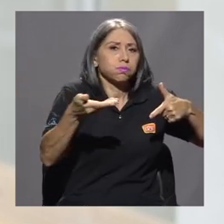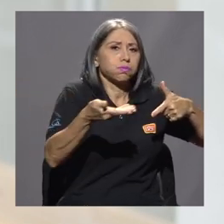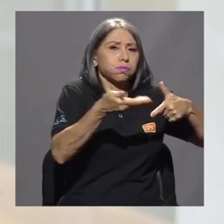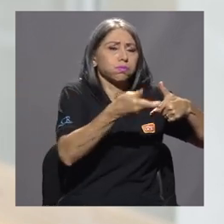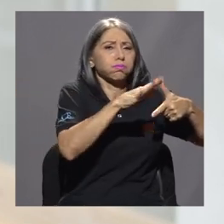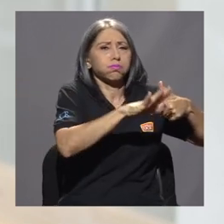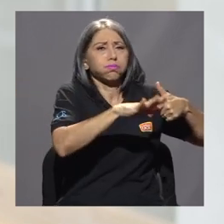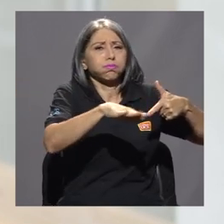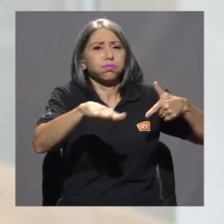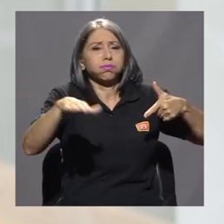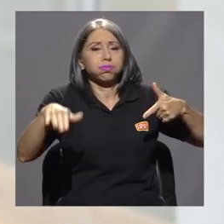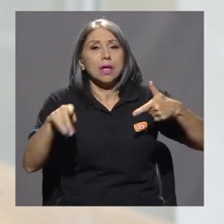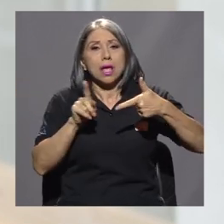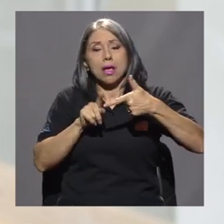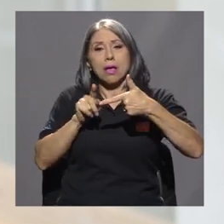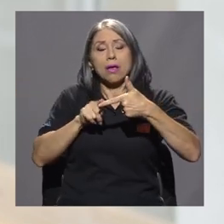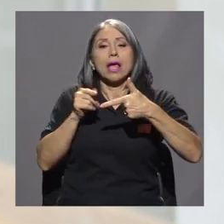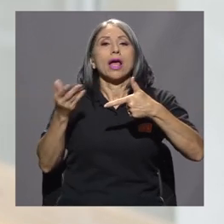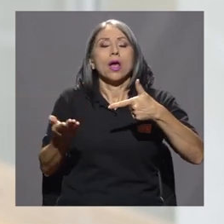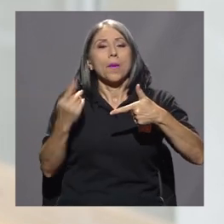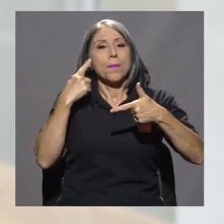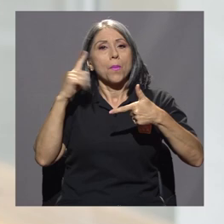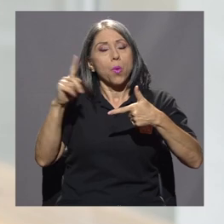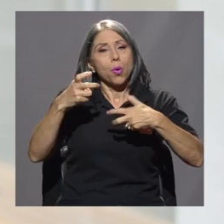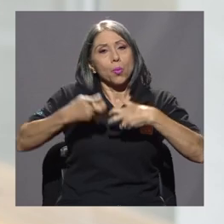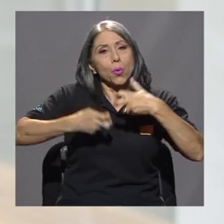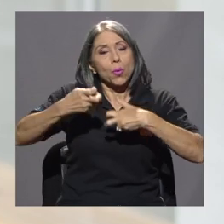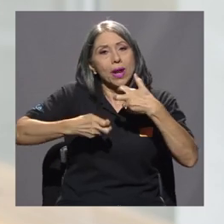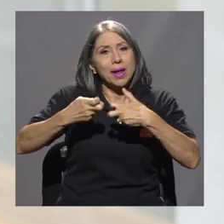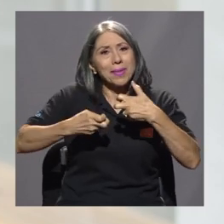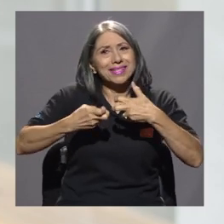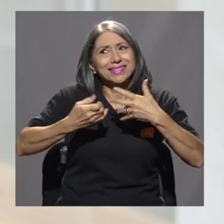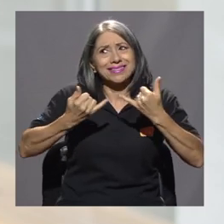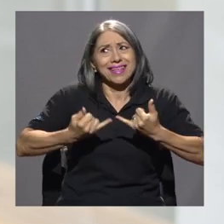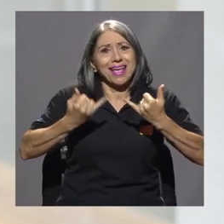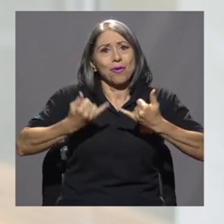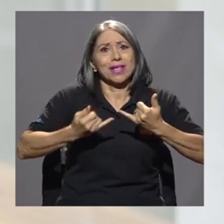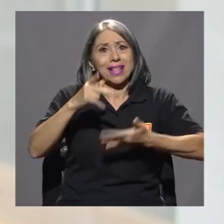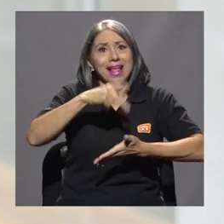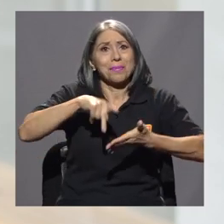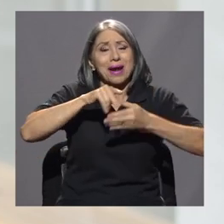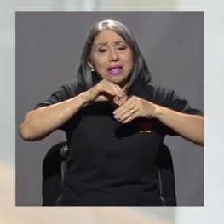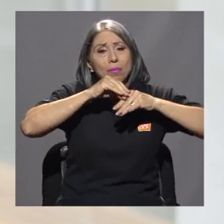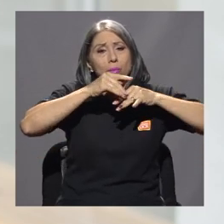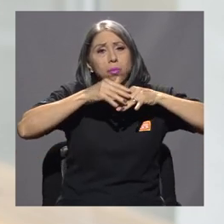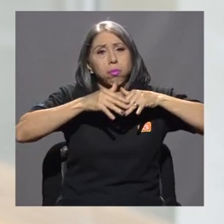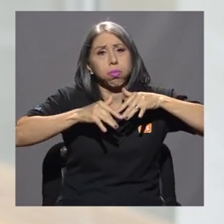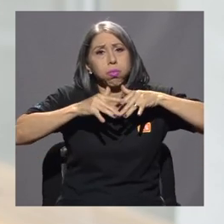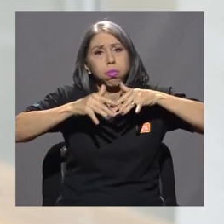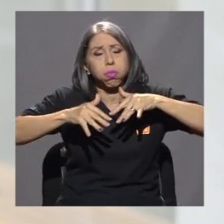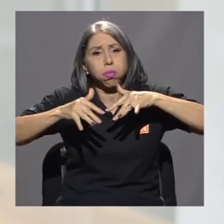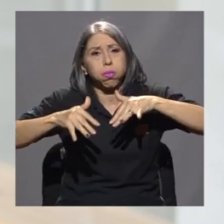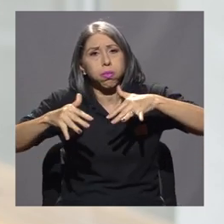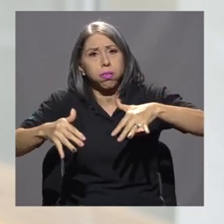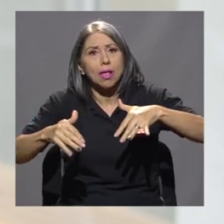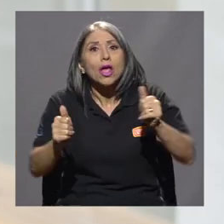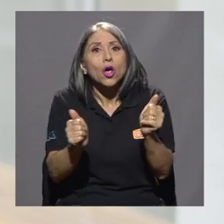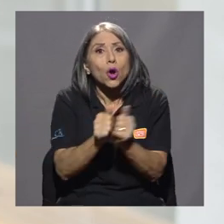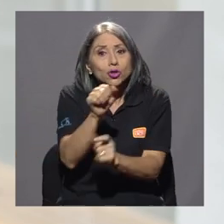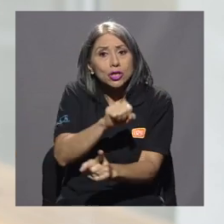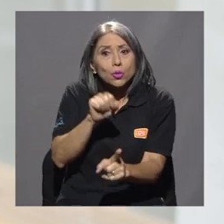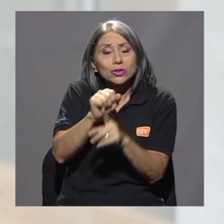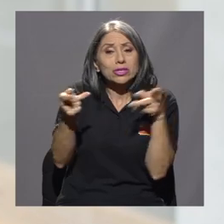y el sector del Parque Nacional Cahuita por los problemas de erosión que está presentando el Parque Nacional y que con los escenarios